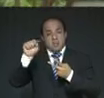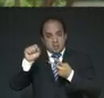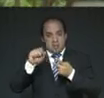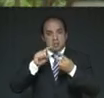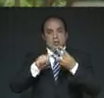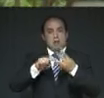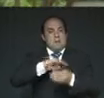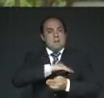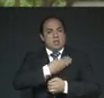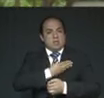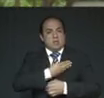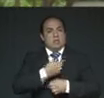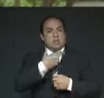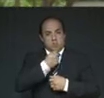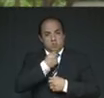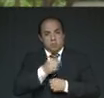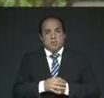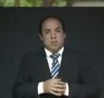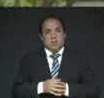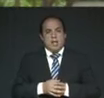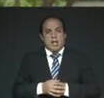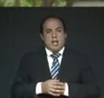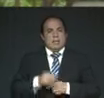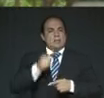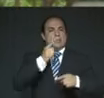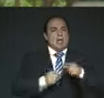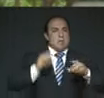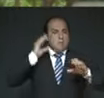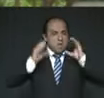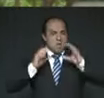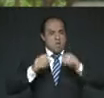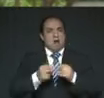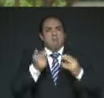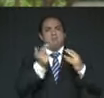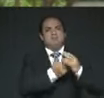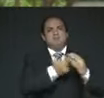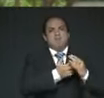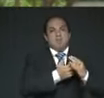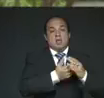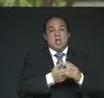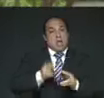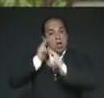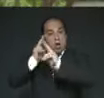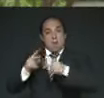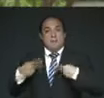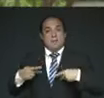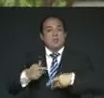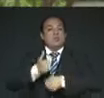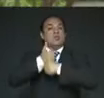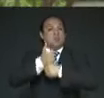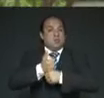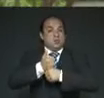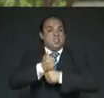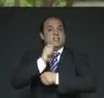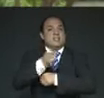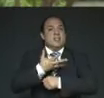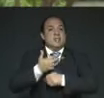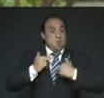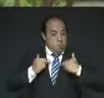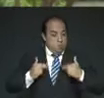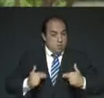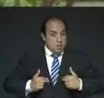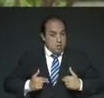dejar de celebrar a los asesinos y para comenzar a honrar a sus víctimas. Significa tener el mínimo de humanidad